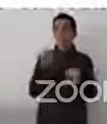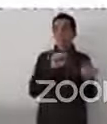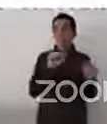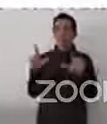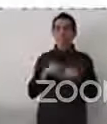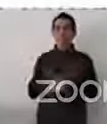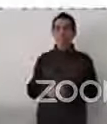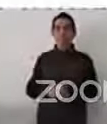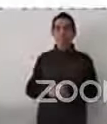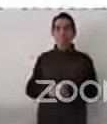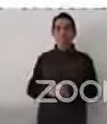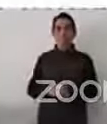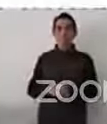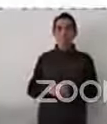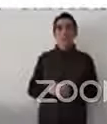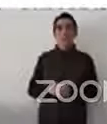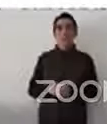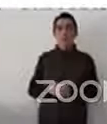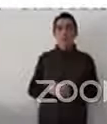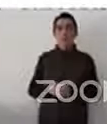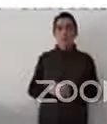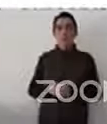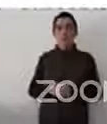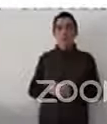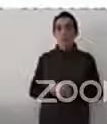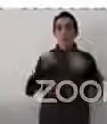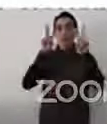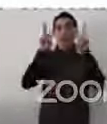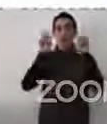Y obviamente el tema de pueblos indígenas.